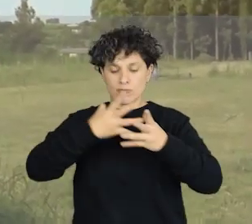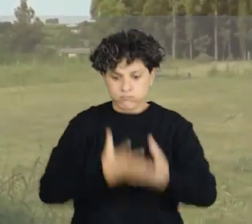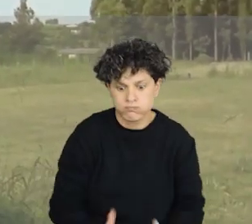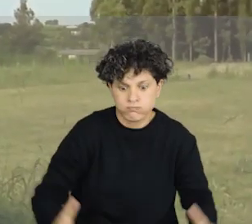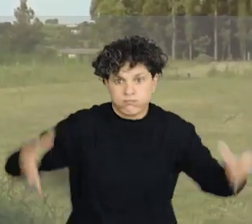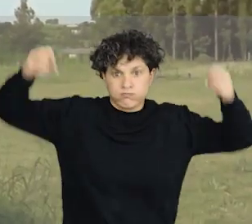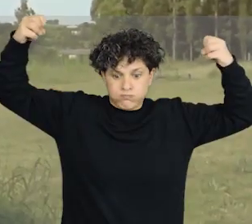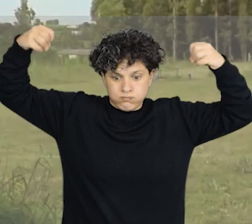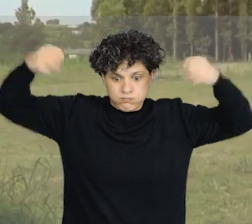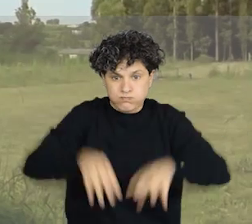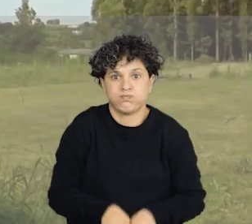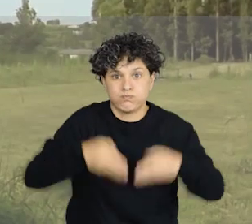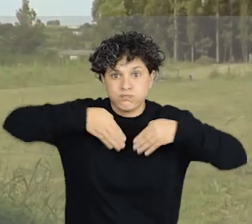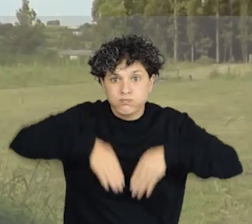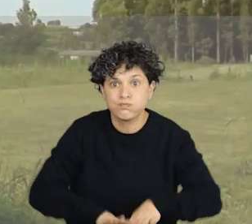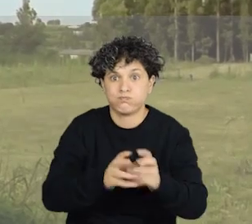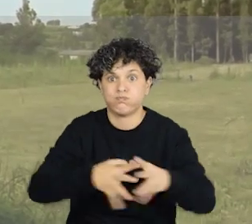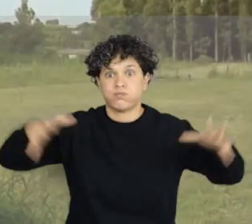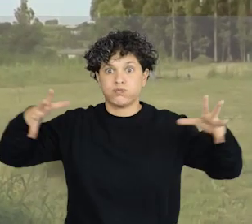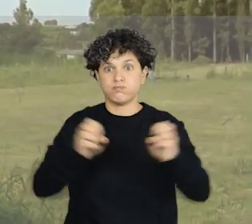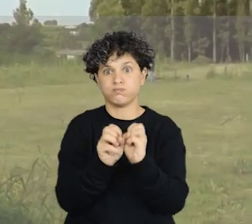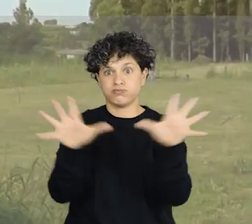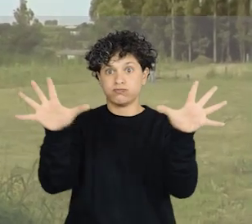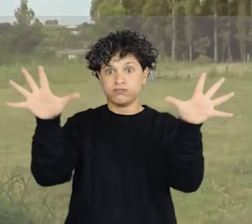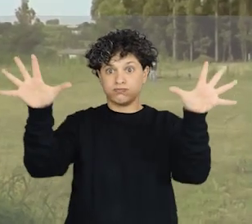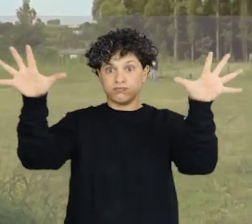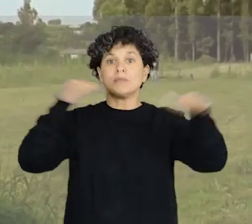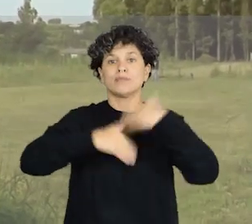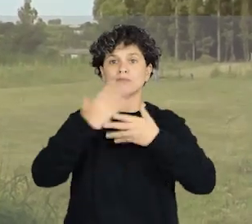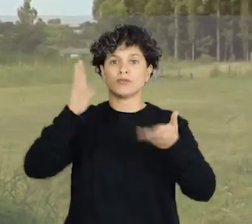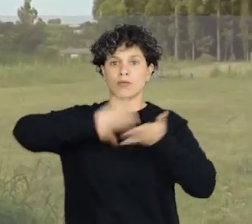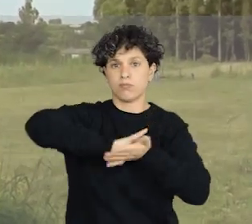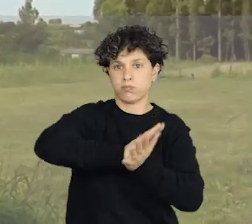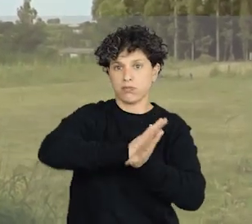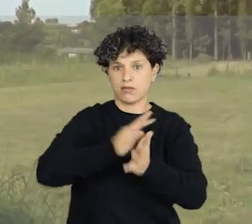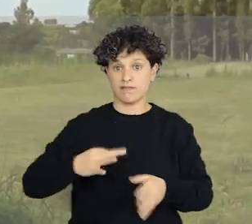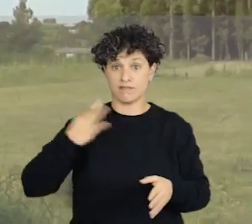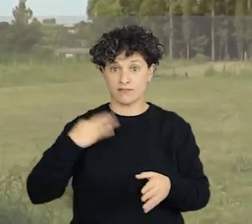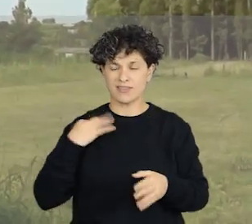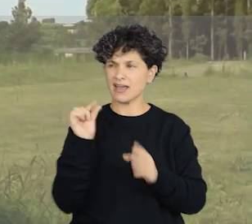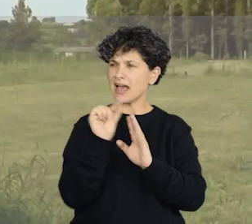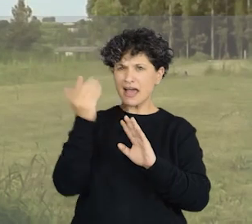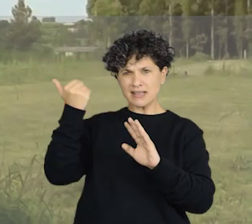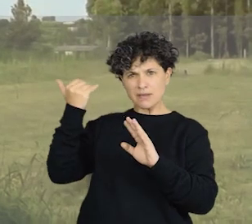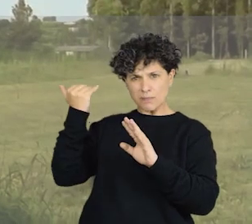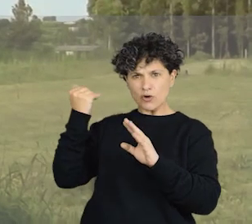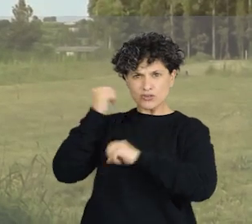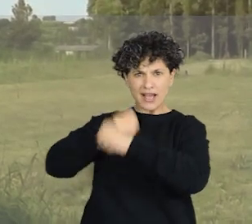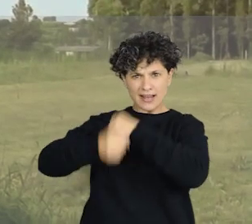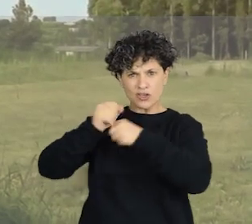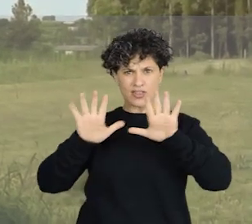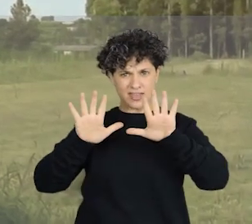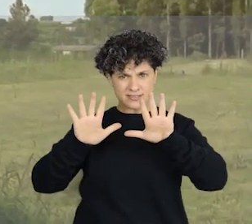un asteroide no llegó a impactar en la Tierra, pero pasó a una distancia relativamente cerca en términos astronómicos.